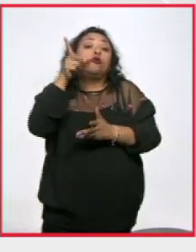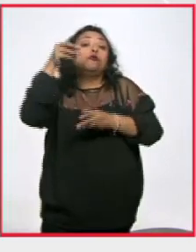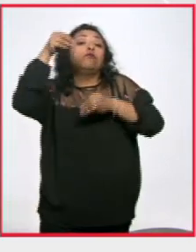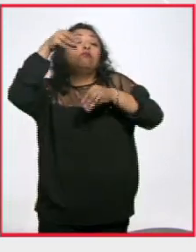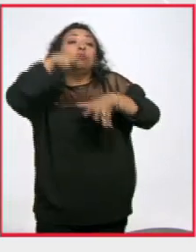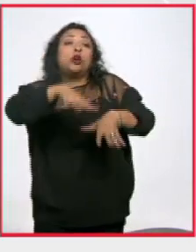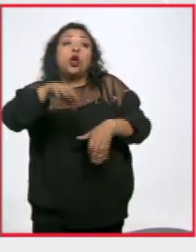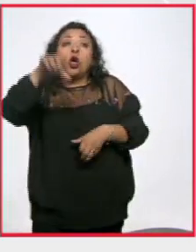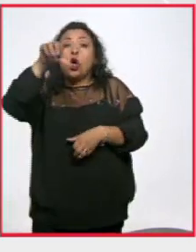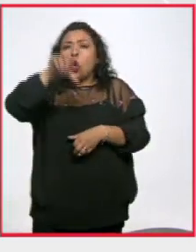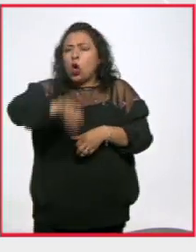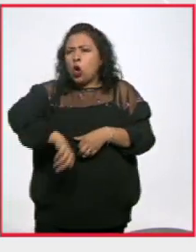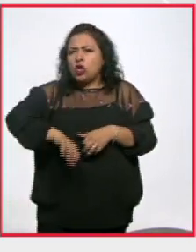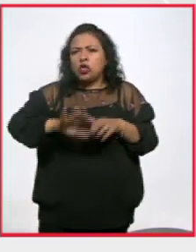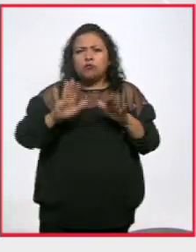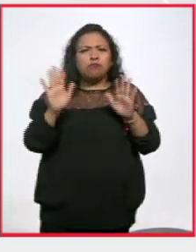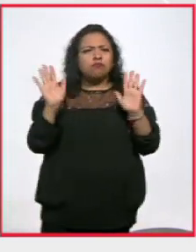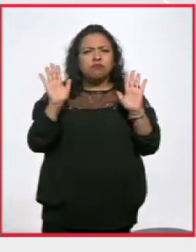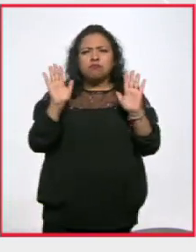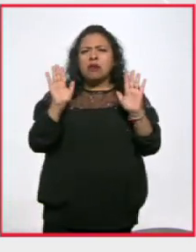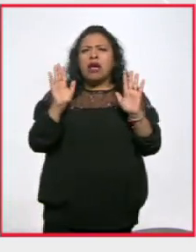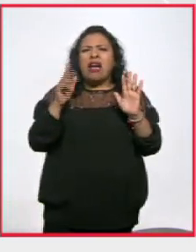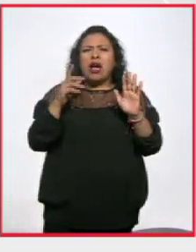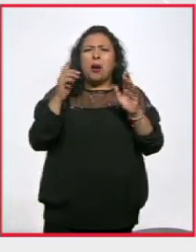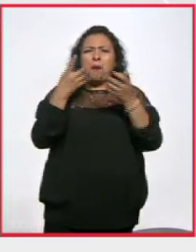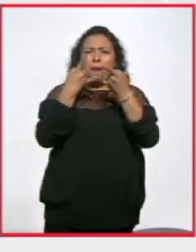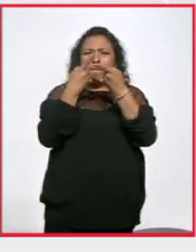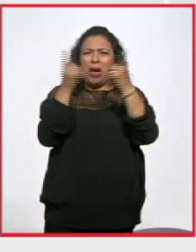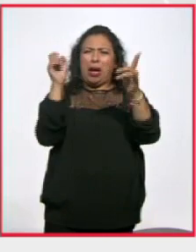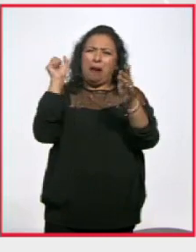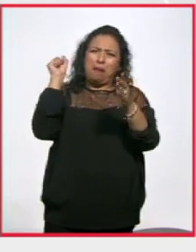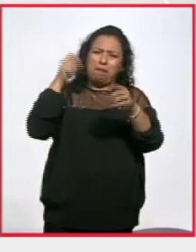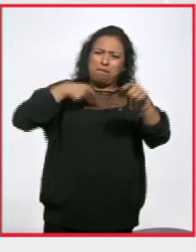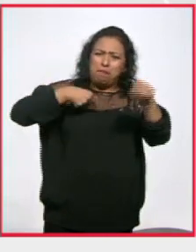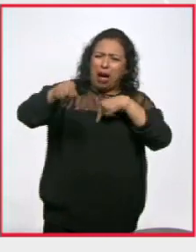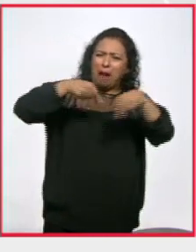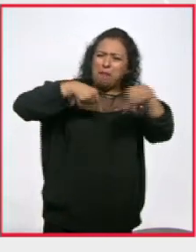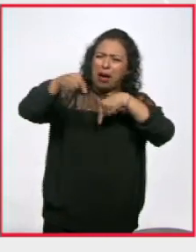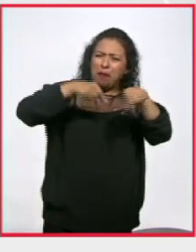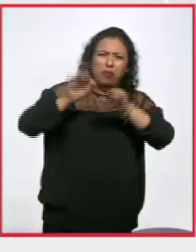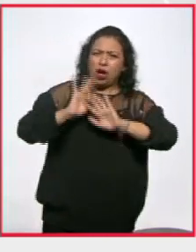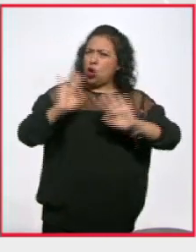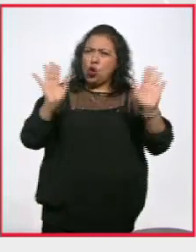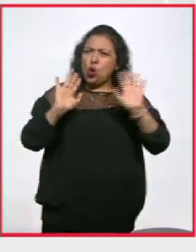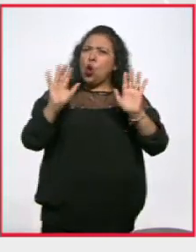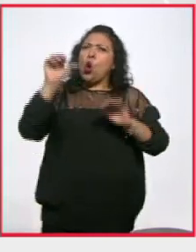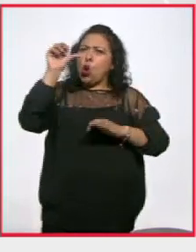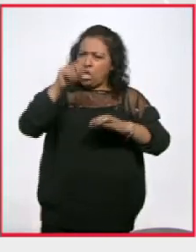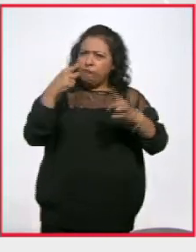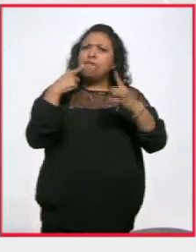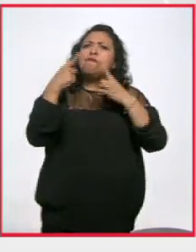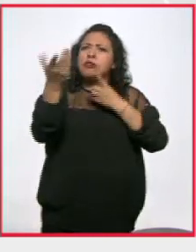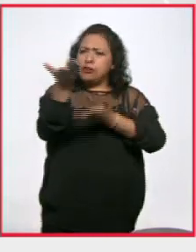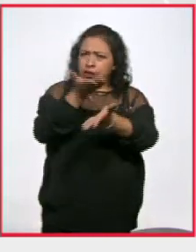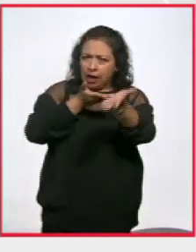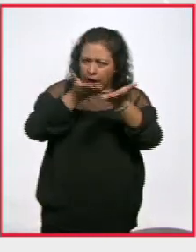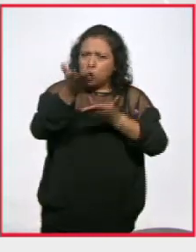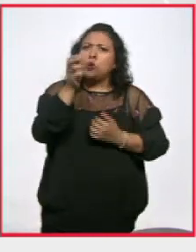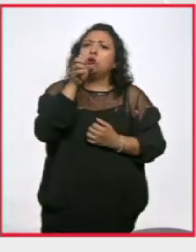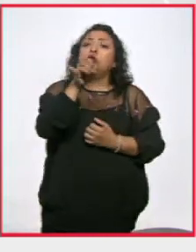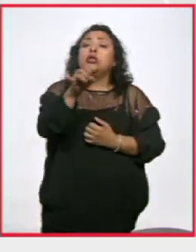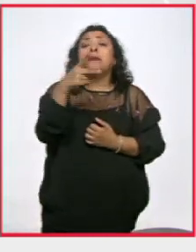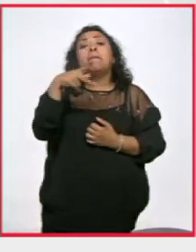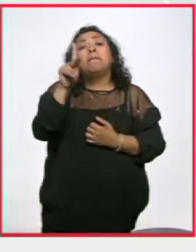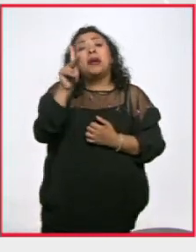Hoy no tenemos que abrir las puertas a patadas. Hoy hay un diálogo, pero siempre hemos dicho